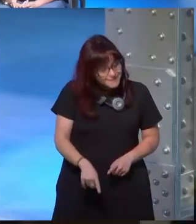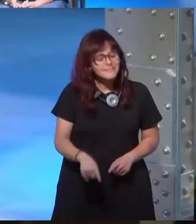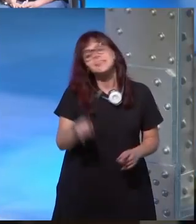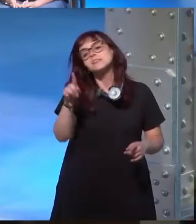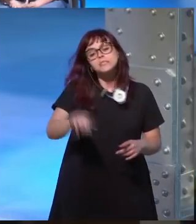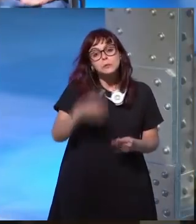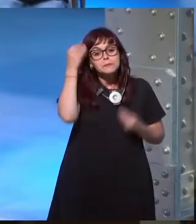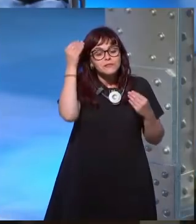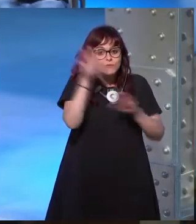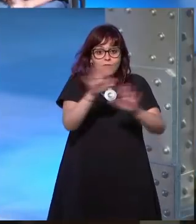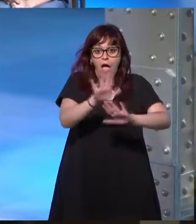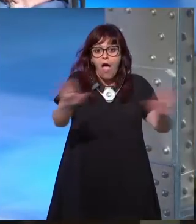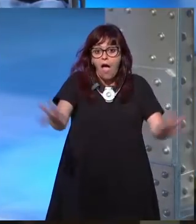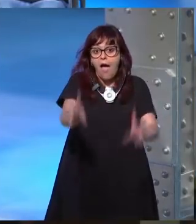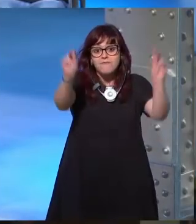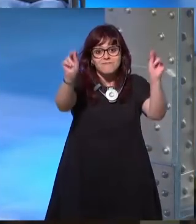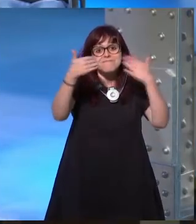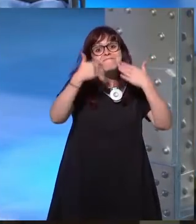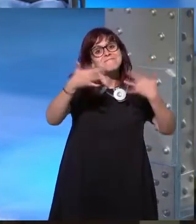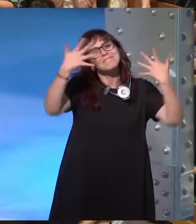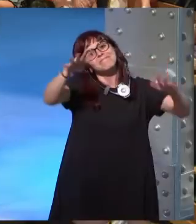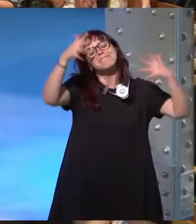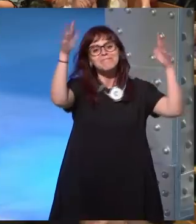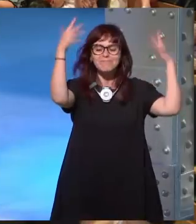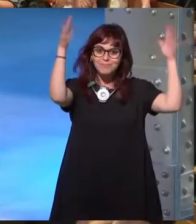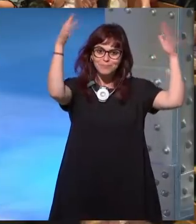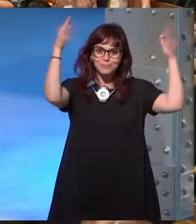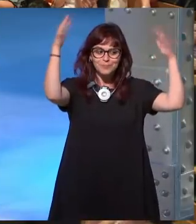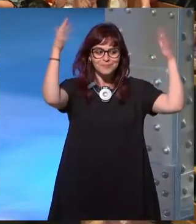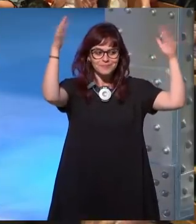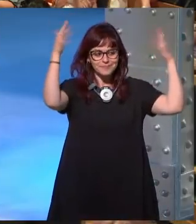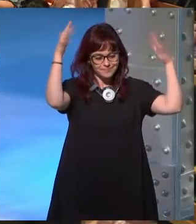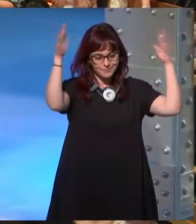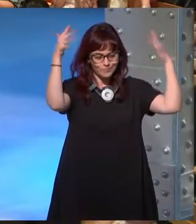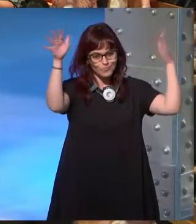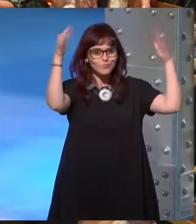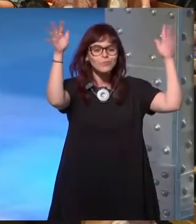y yo creo que ya está que ya está aplaudimos muchas gracias gracias gracias